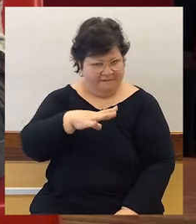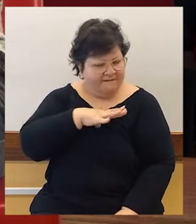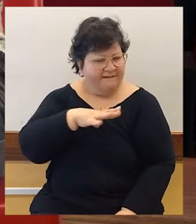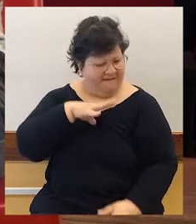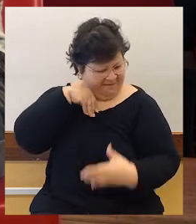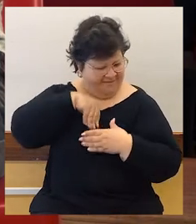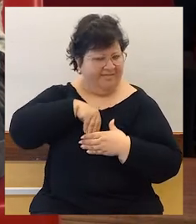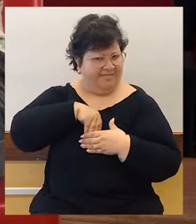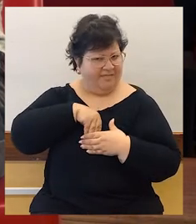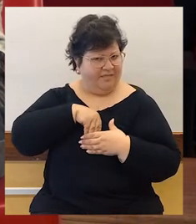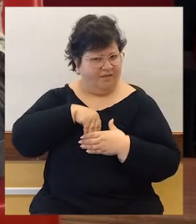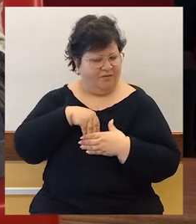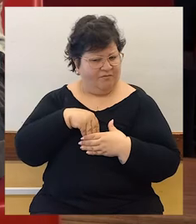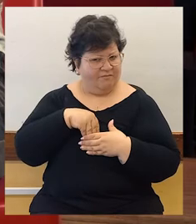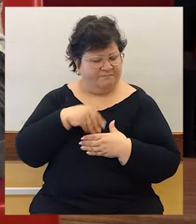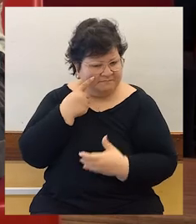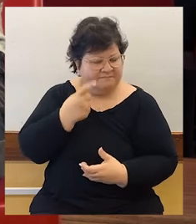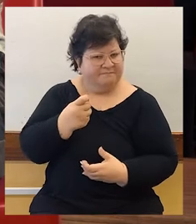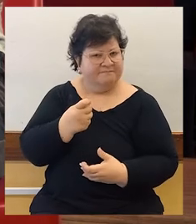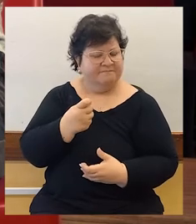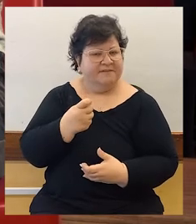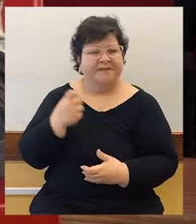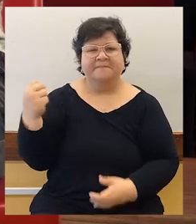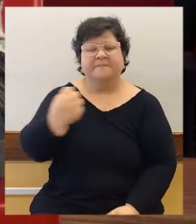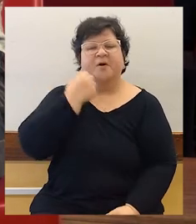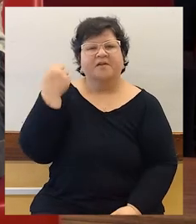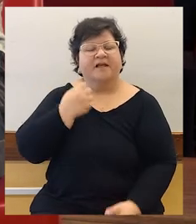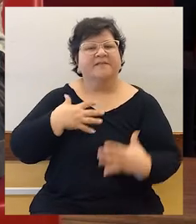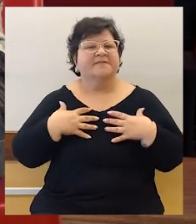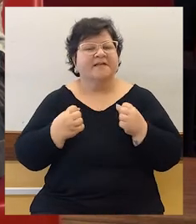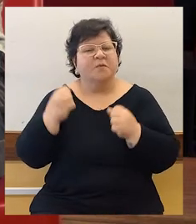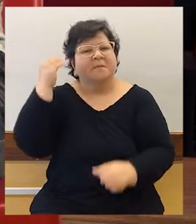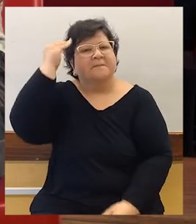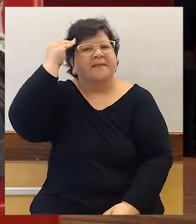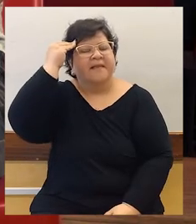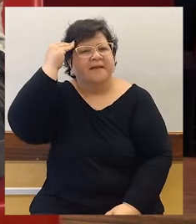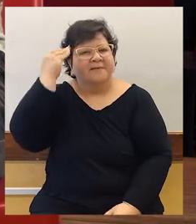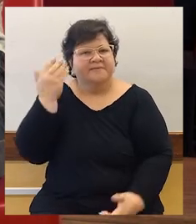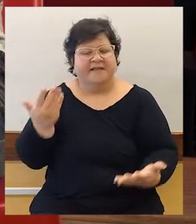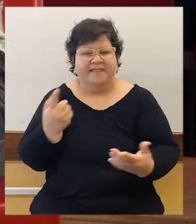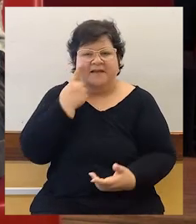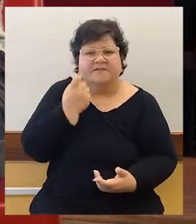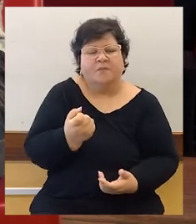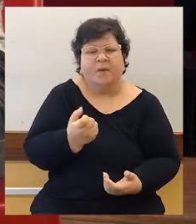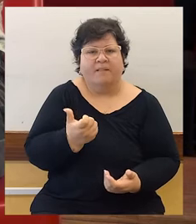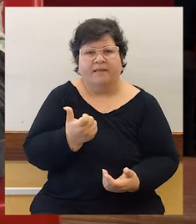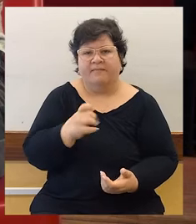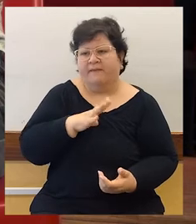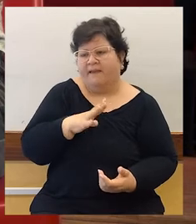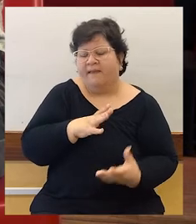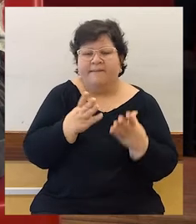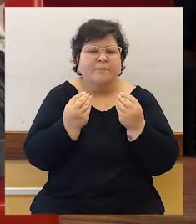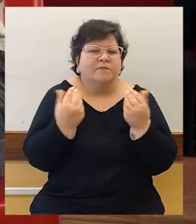Y eso para mí es vital en cuanto a la salud mental, en tomar conciencia de esto de que tenemos múltiples